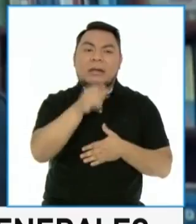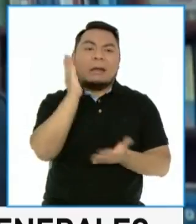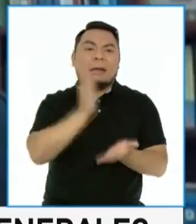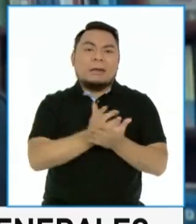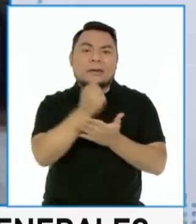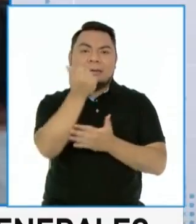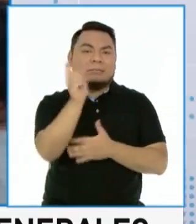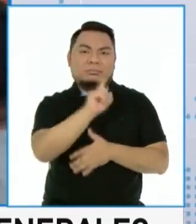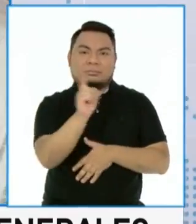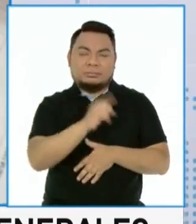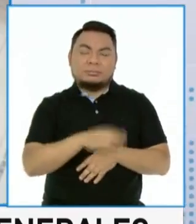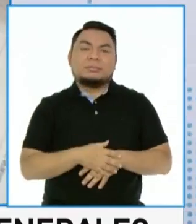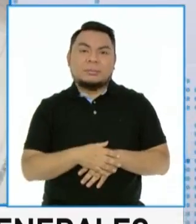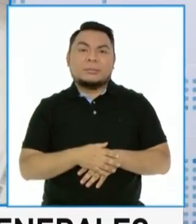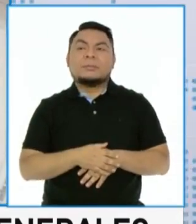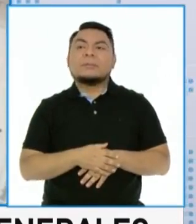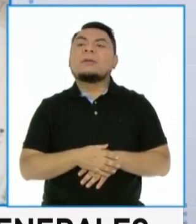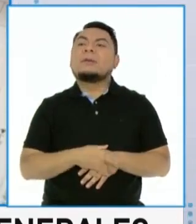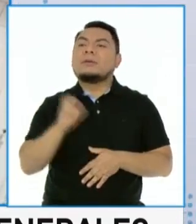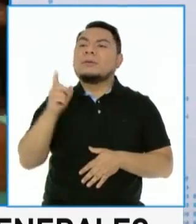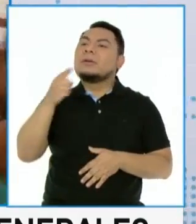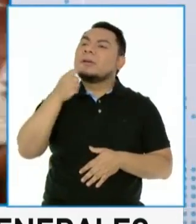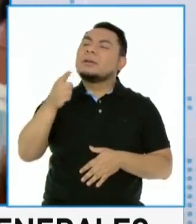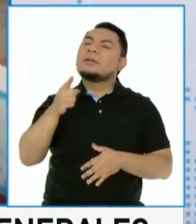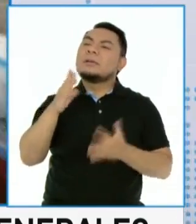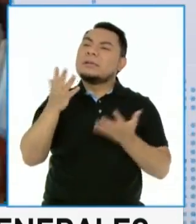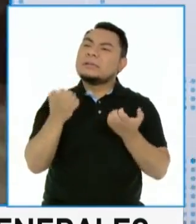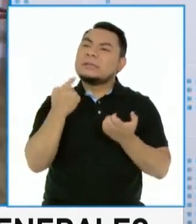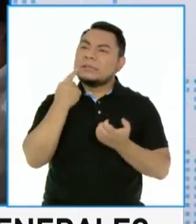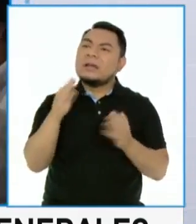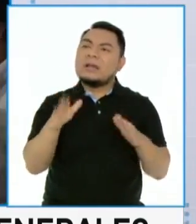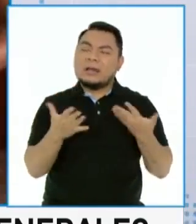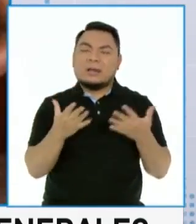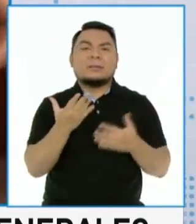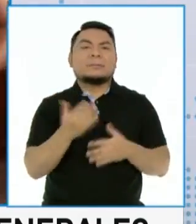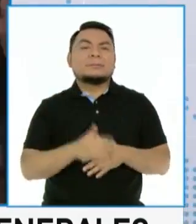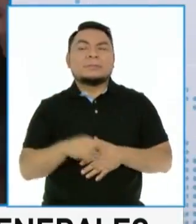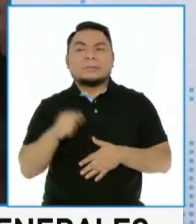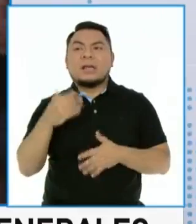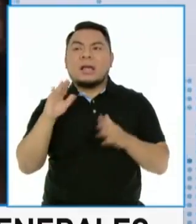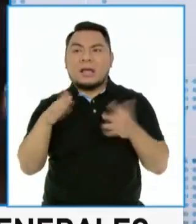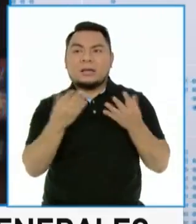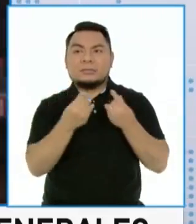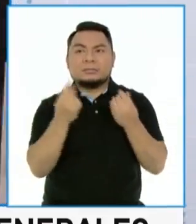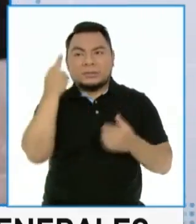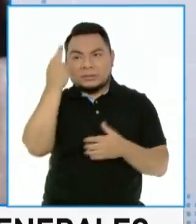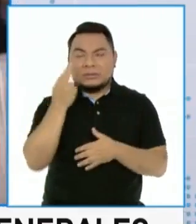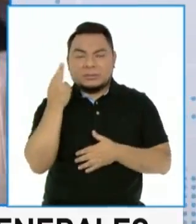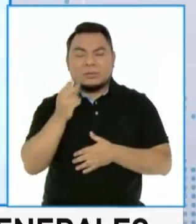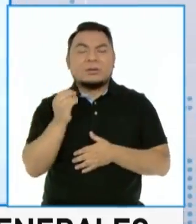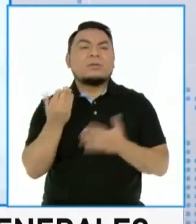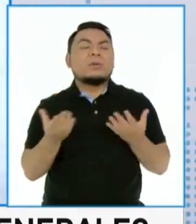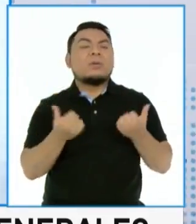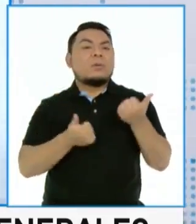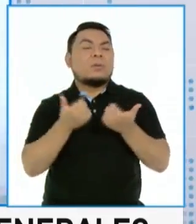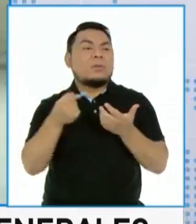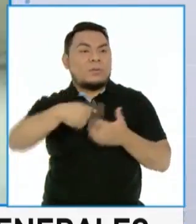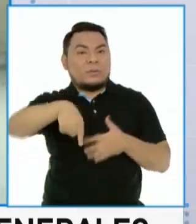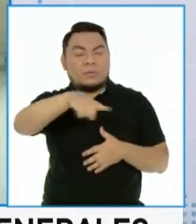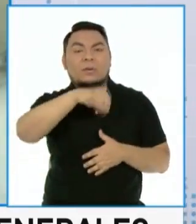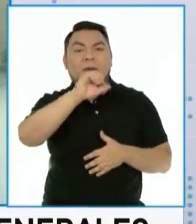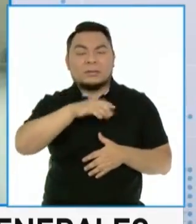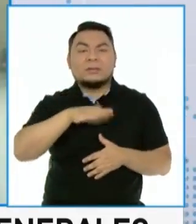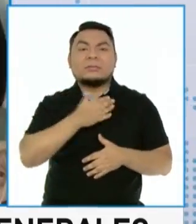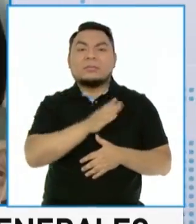multa. Claro. También quisiéramos preguntarle sobre, sabemos que hay varias razones o motivos por los cuales se va a